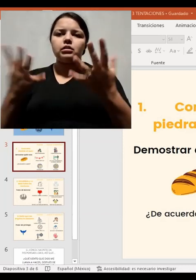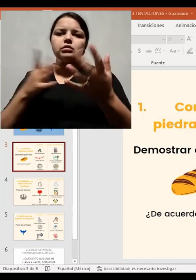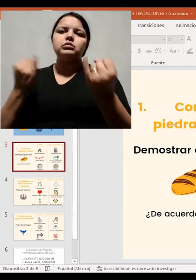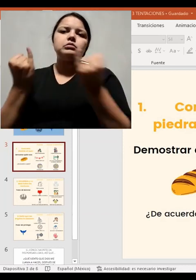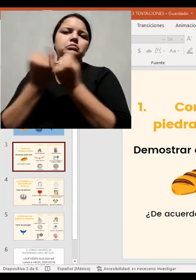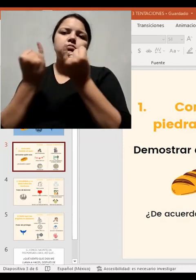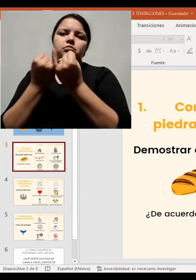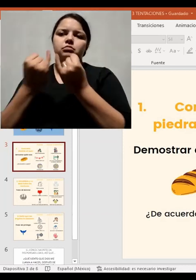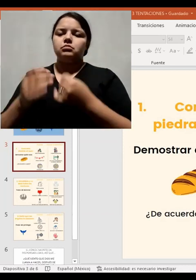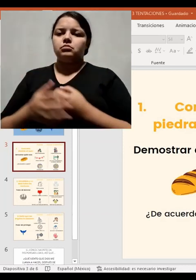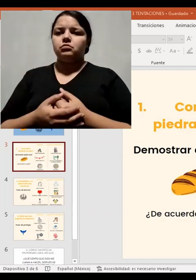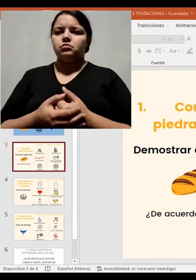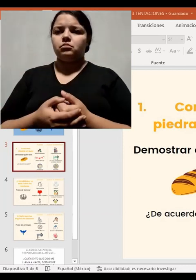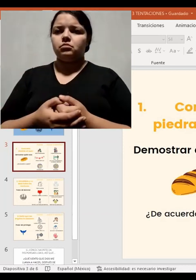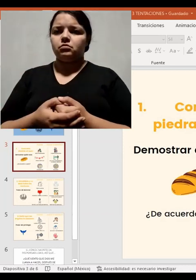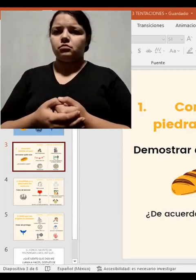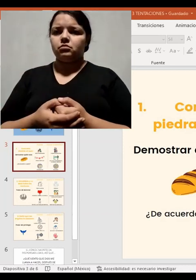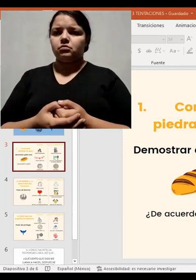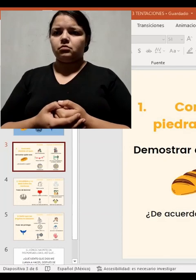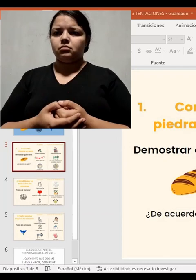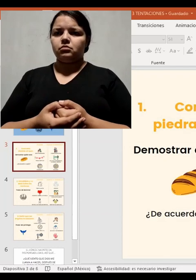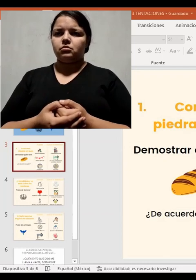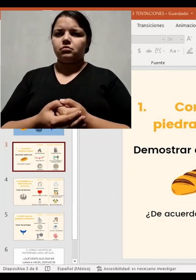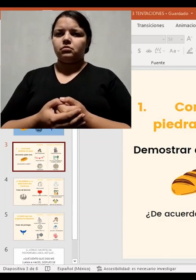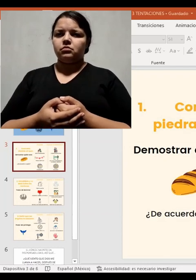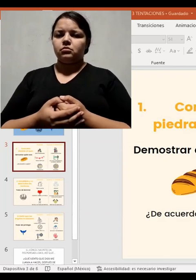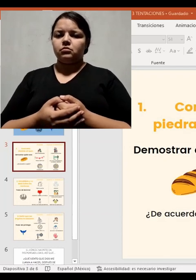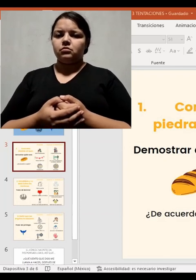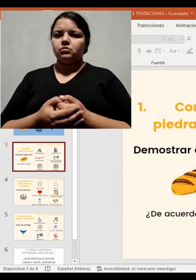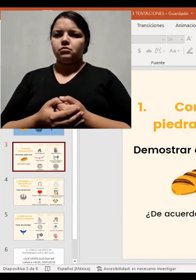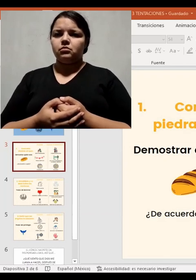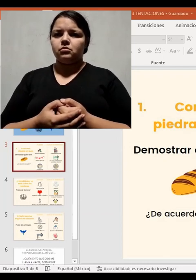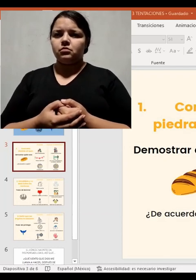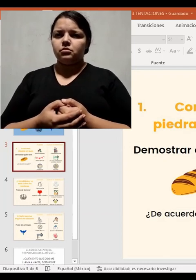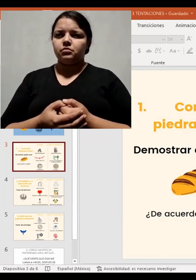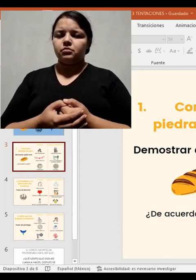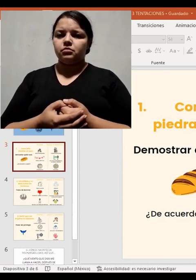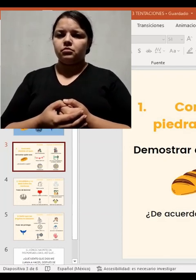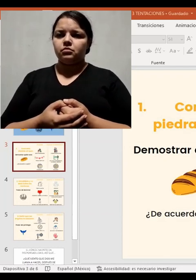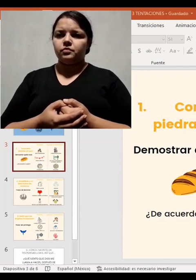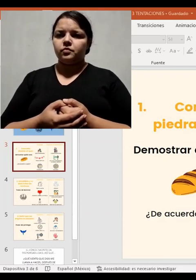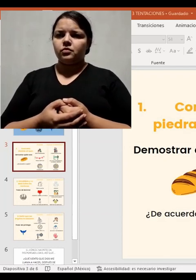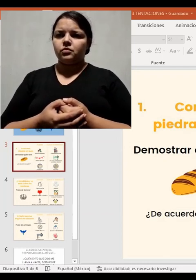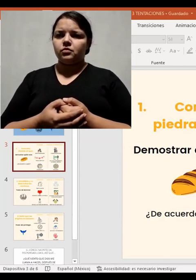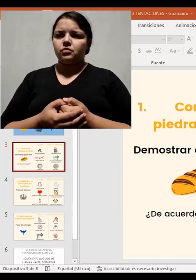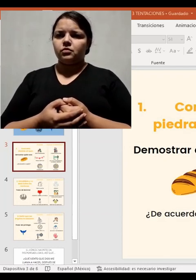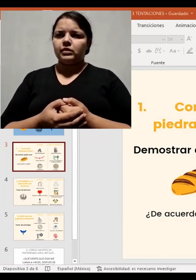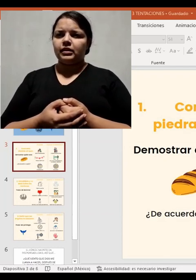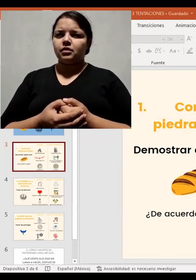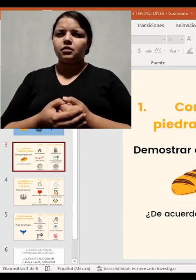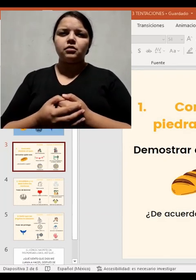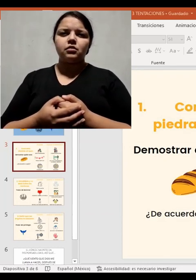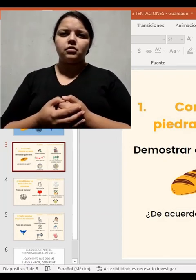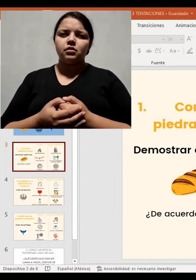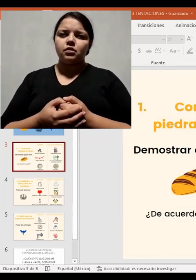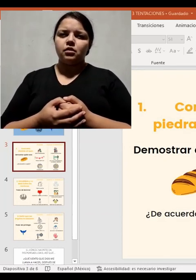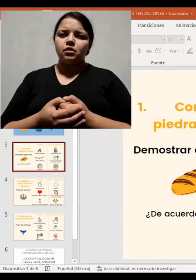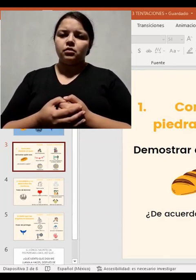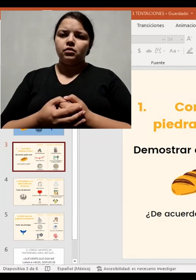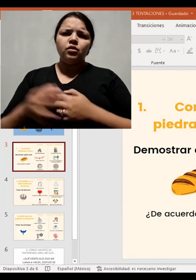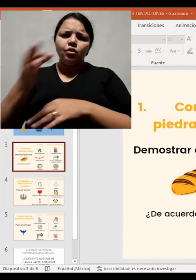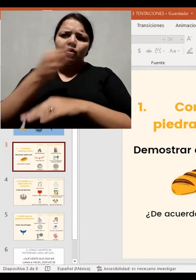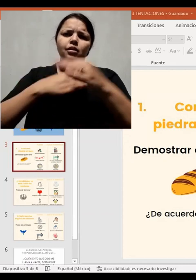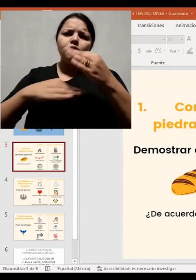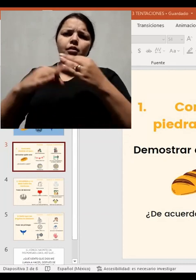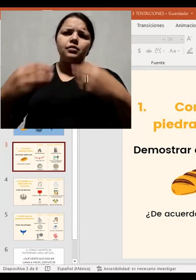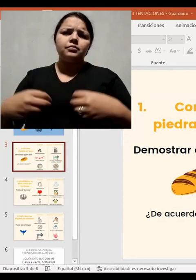actividades demasiado cotidianas. Entonces, en la vida real no viene el diablo así como se le